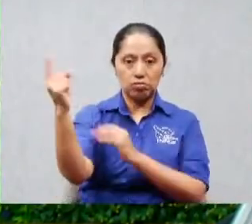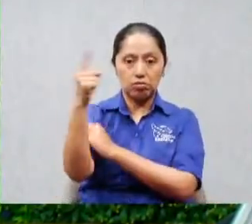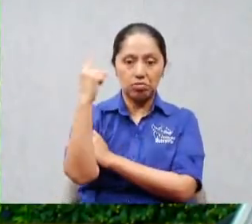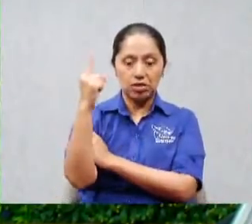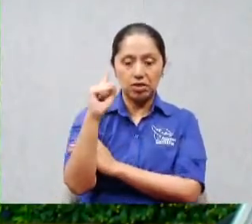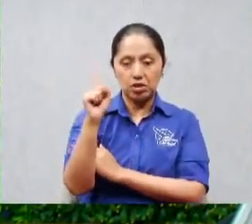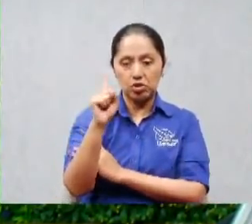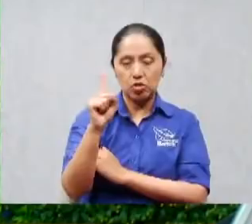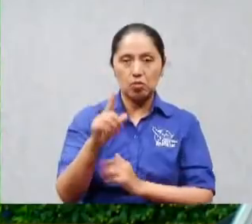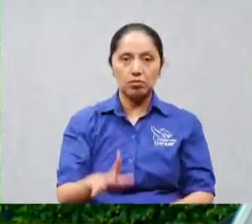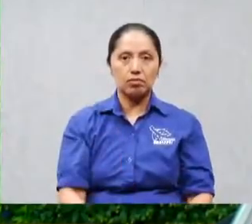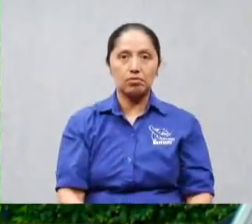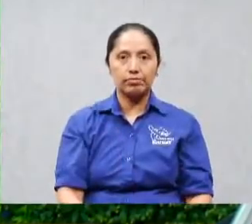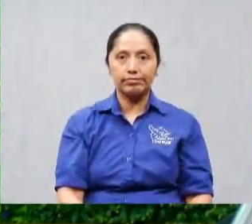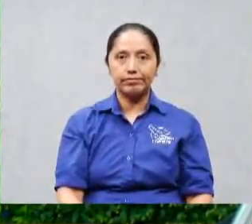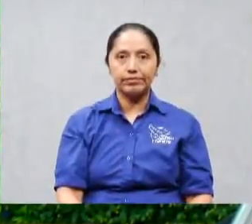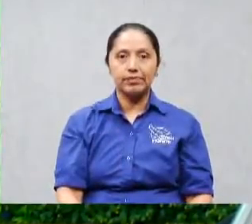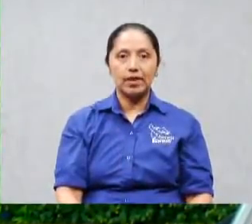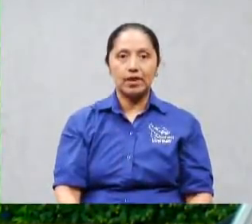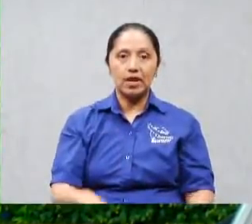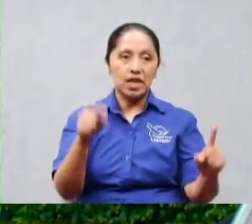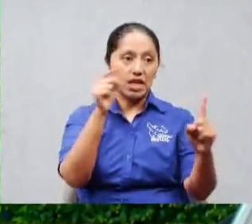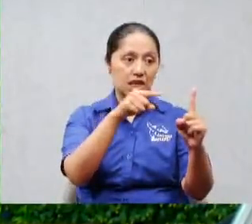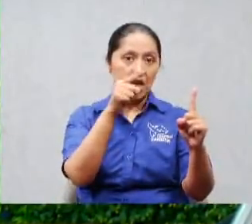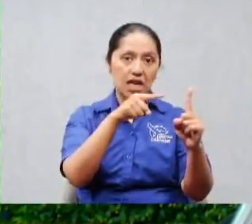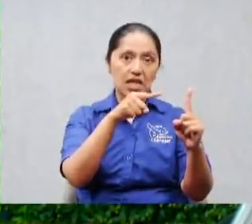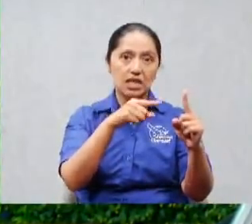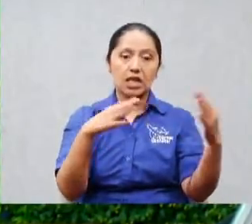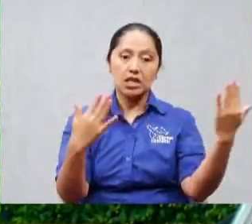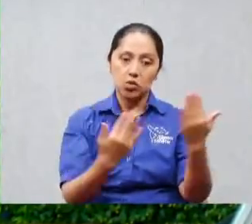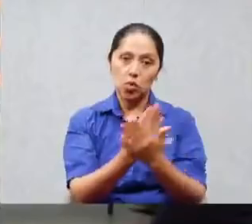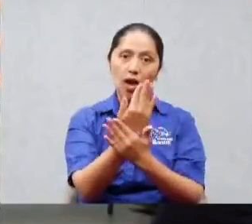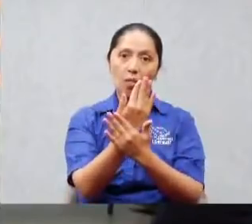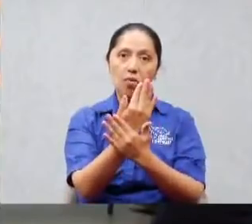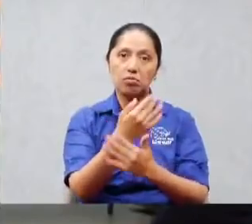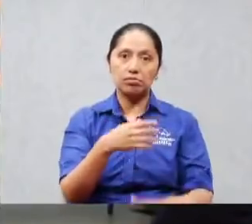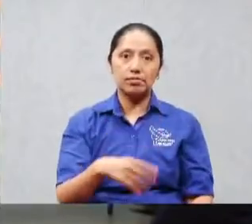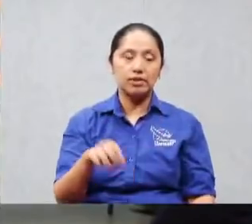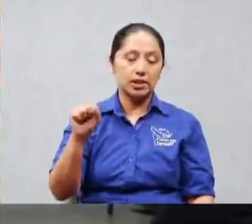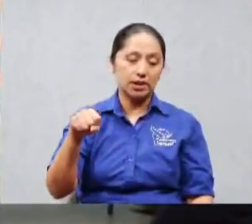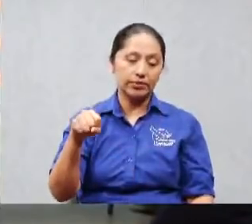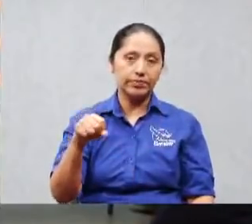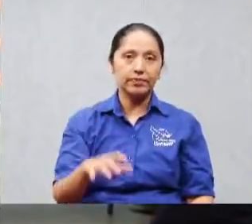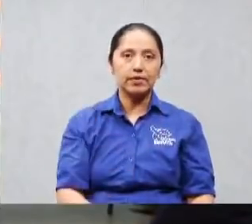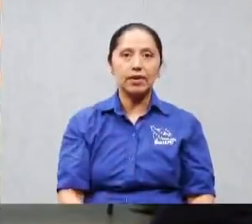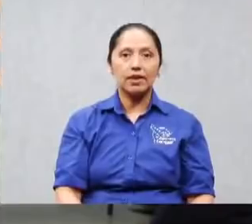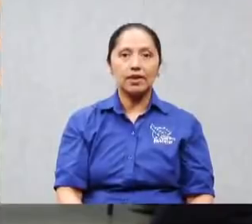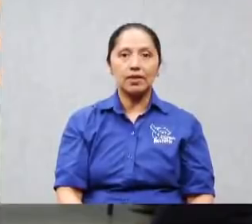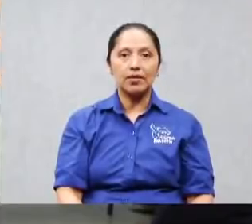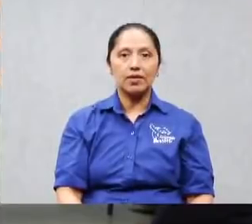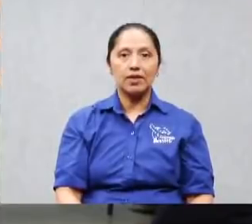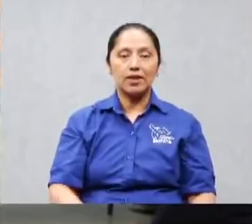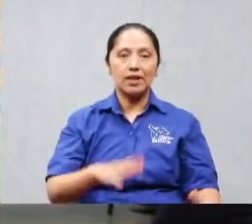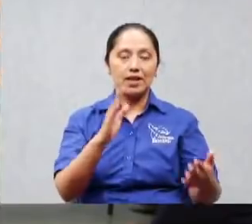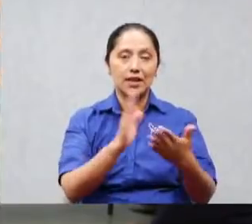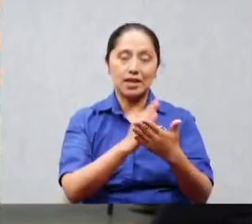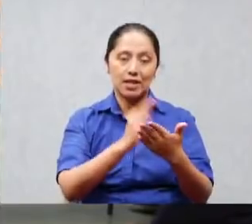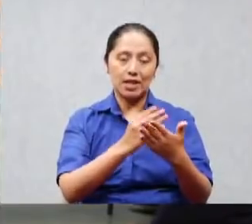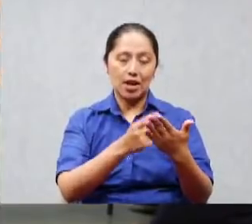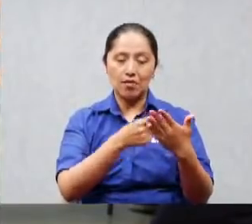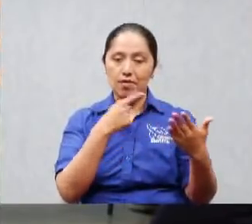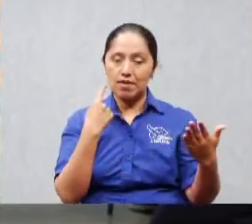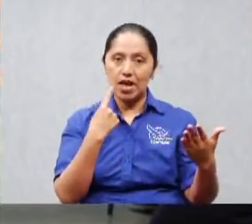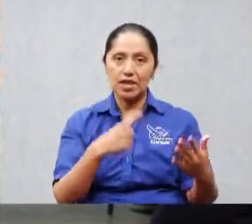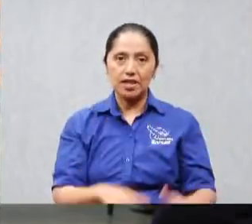neófito la Biblia dice ahí sí va la Biblia dice no un neófito para que no caiga en la trampa de Satanás y que no sé